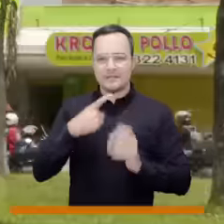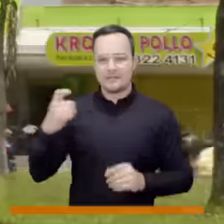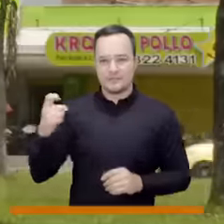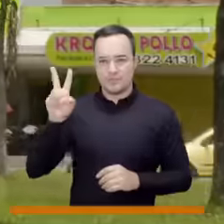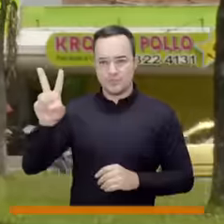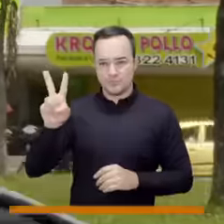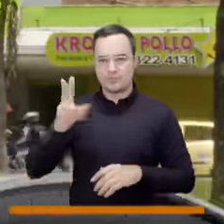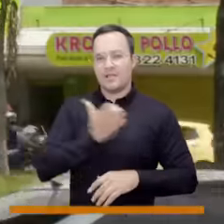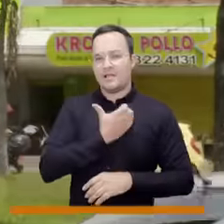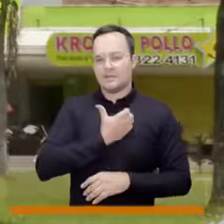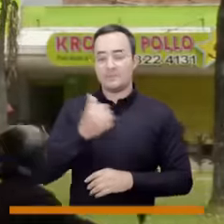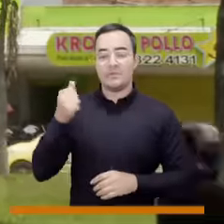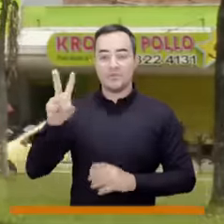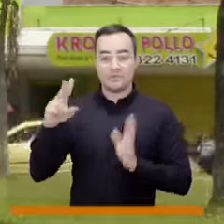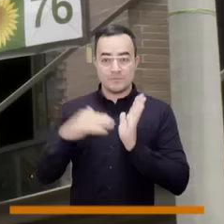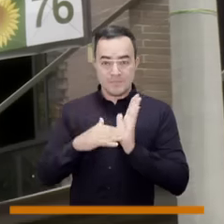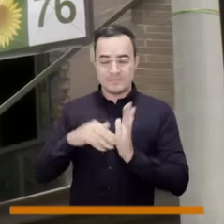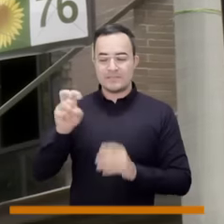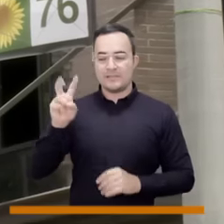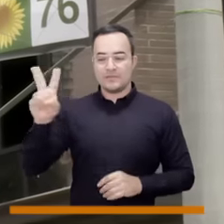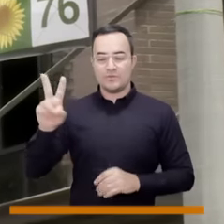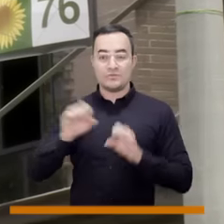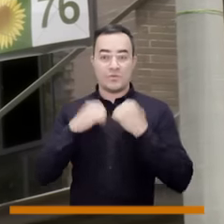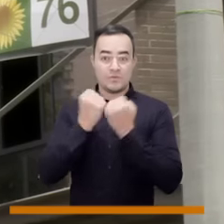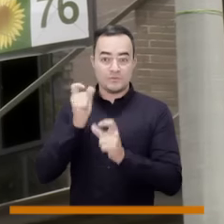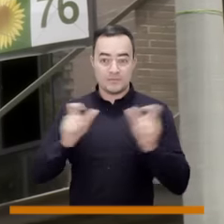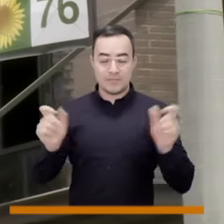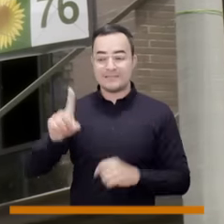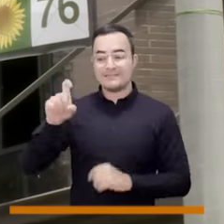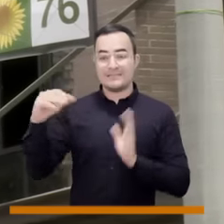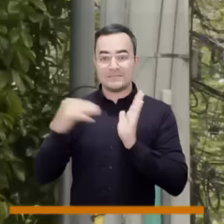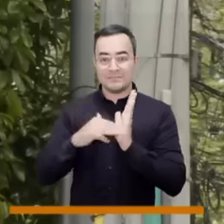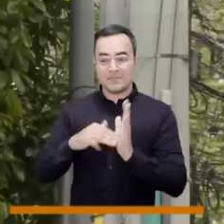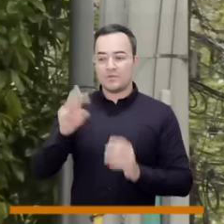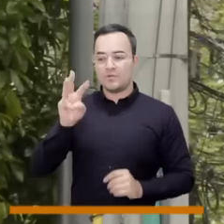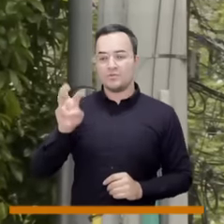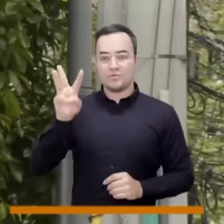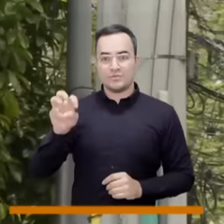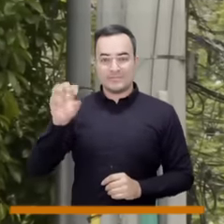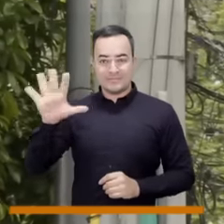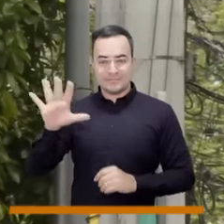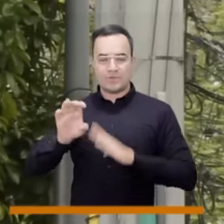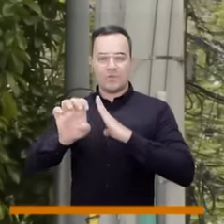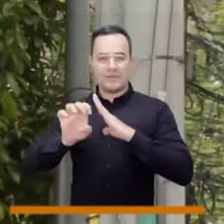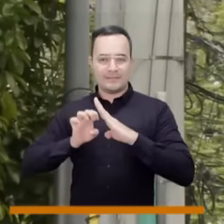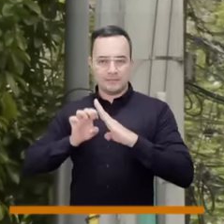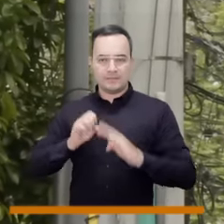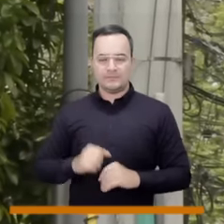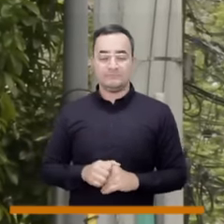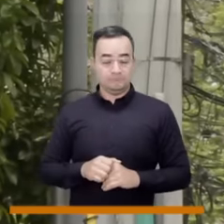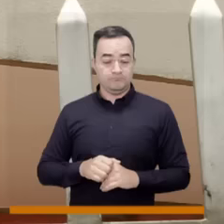diputados, 1,102 alcaldes, 12,072 concejales, 6